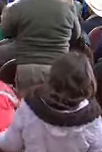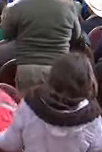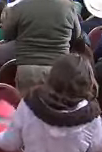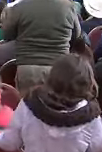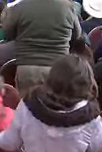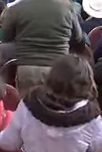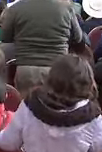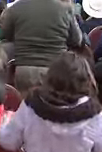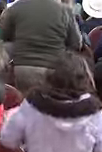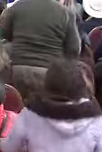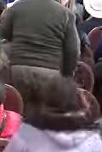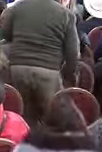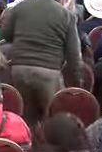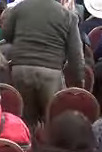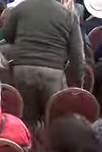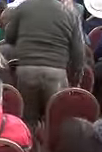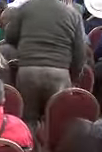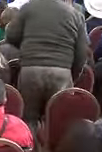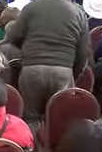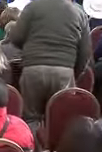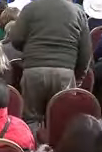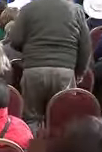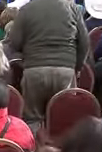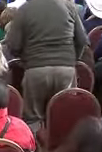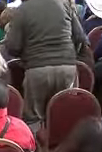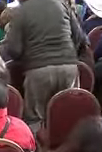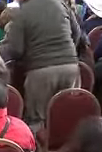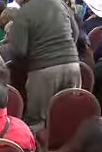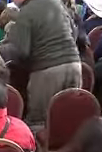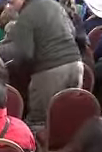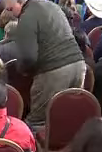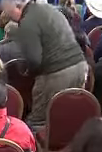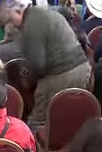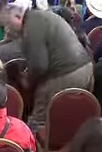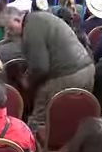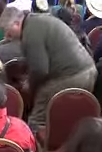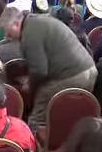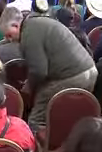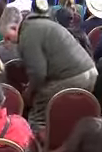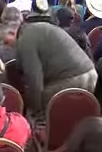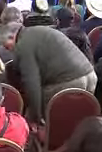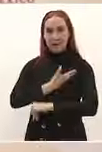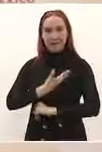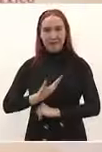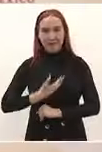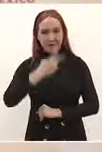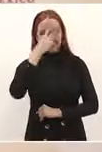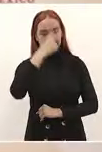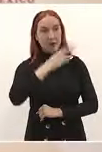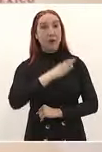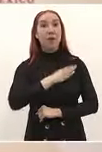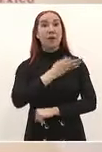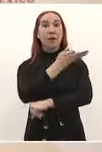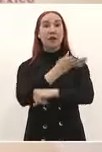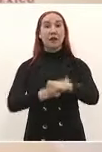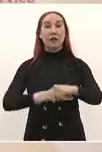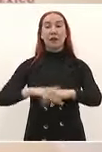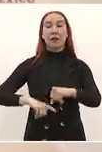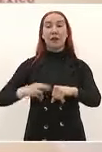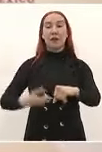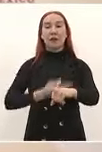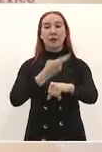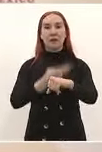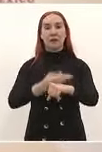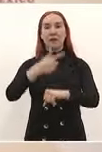Muy buenas tardes a todas y a todos con su permiso señor presidente buenas tardes gobernador Ricardo